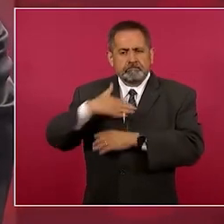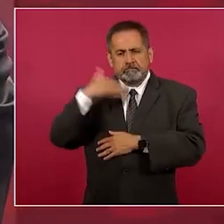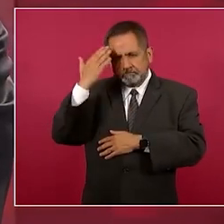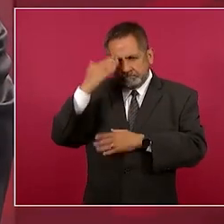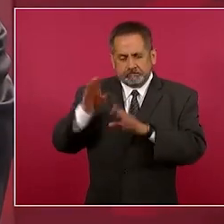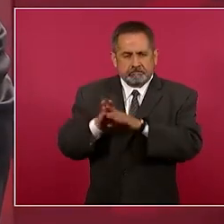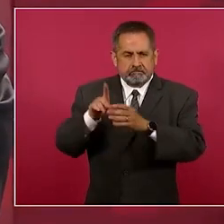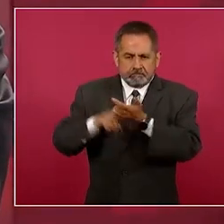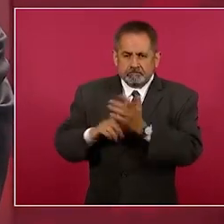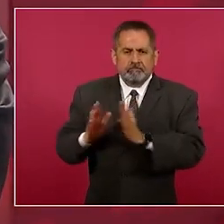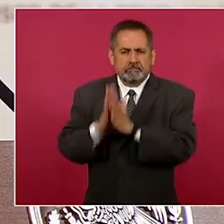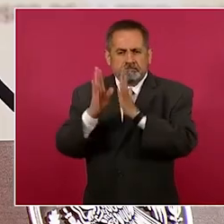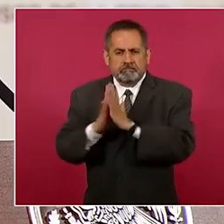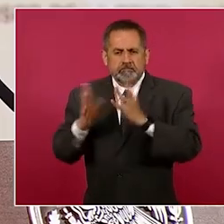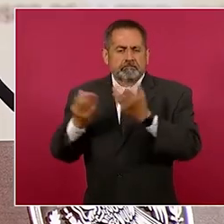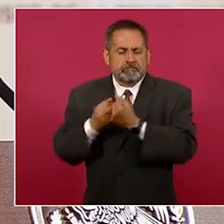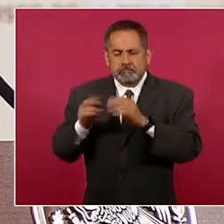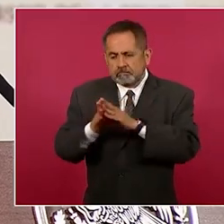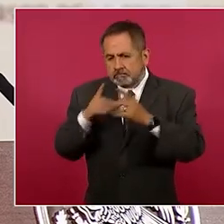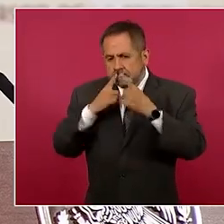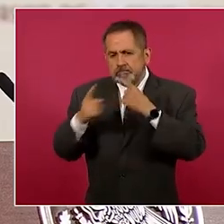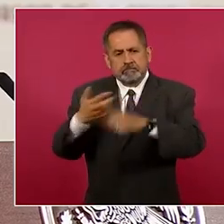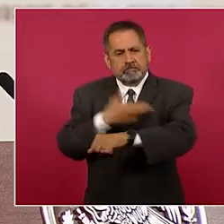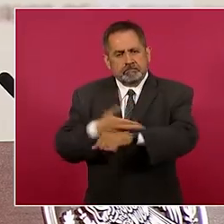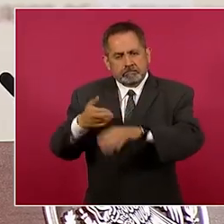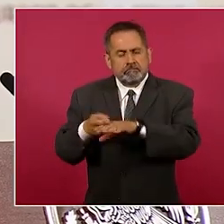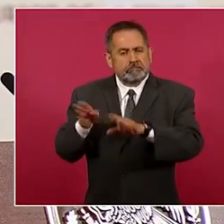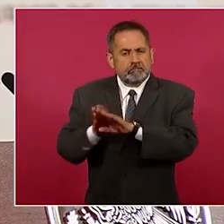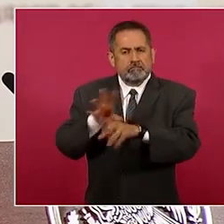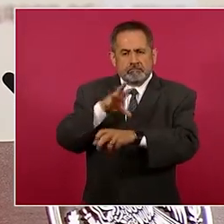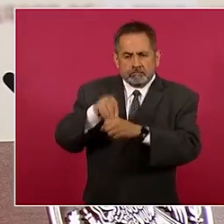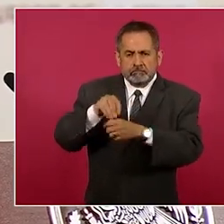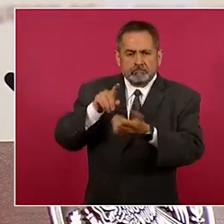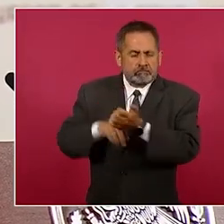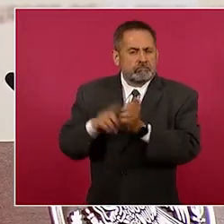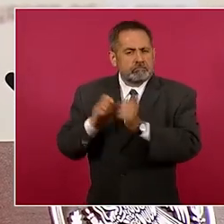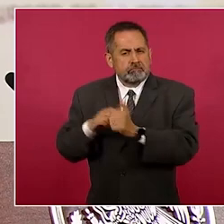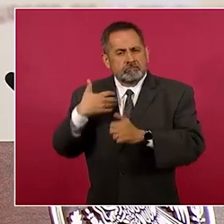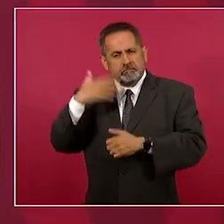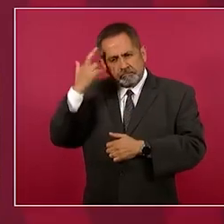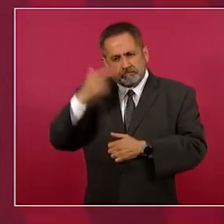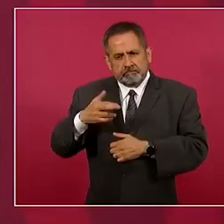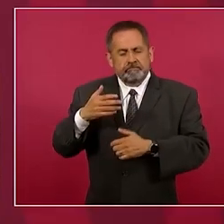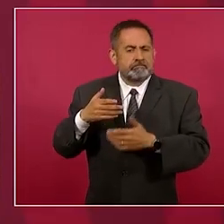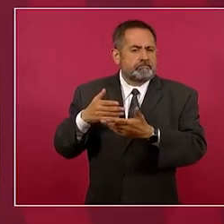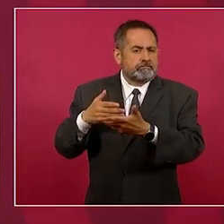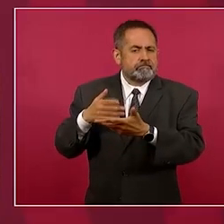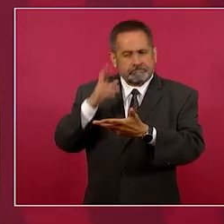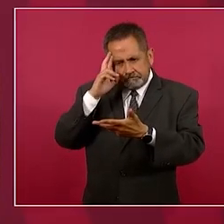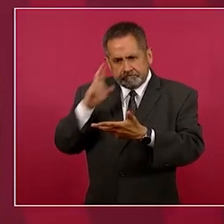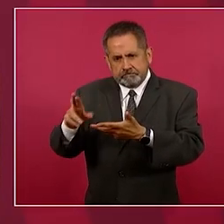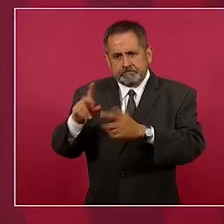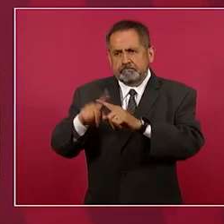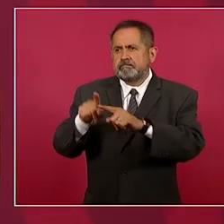participando desde luego respetuosos de las instancias